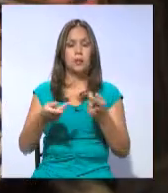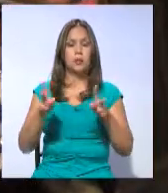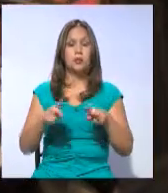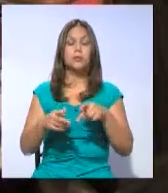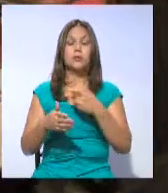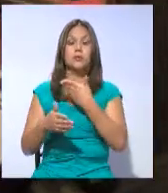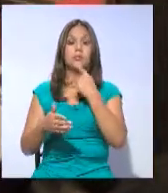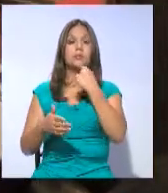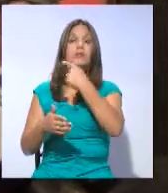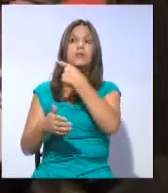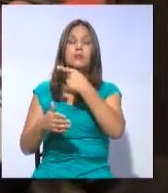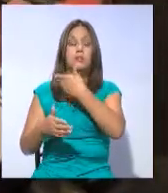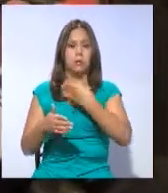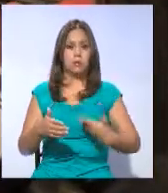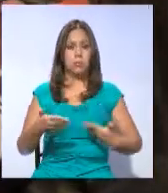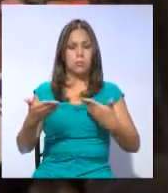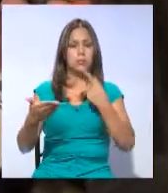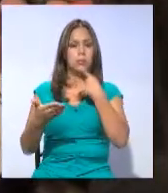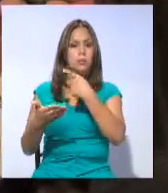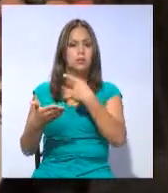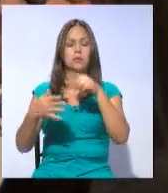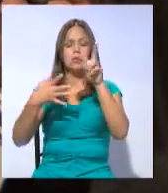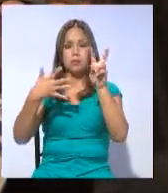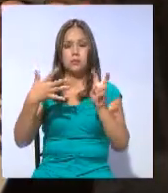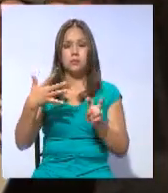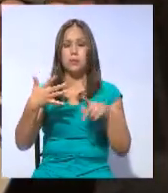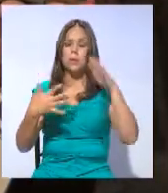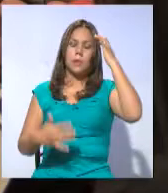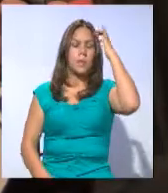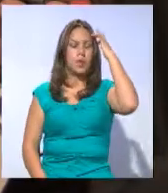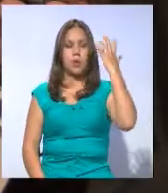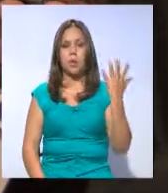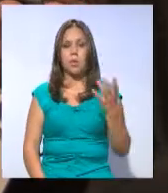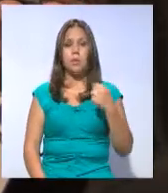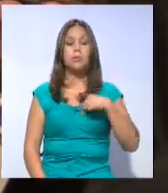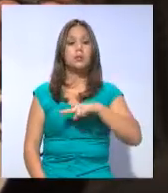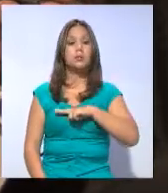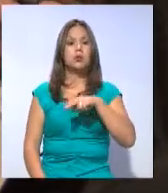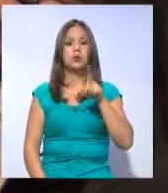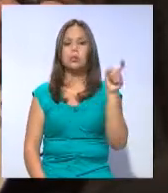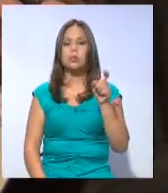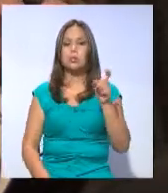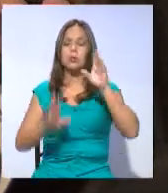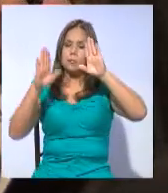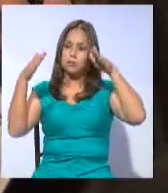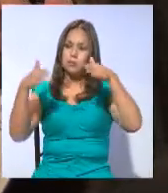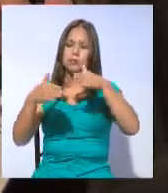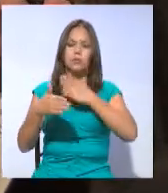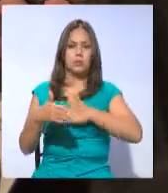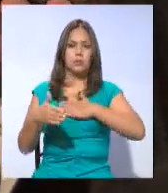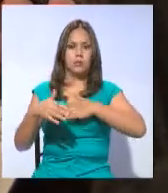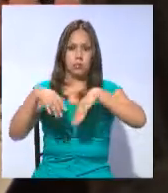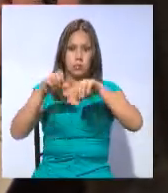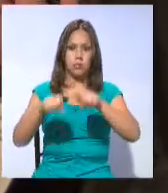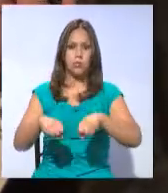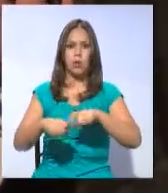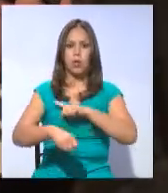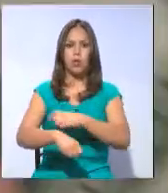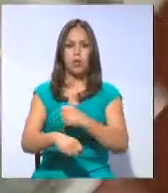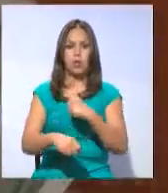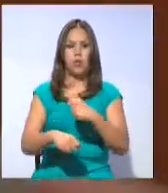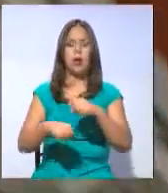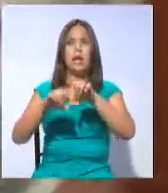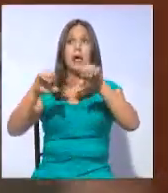presidente de otras formas de contratación, esos son de los temas que nos preocupan, sin embargo también nos parece que hay cosas muy interesantes con respecto a un fuerte apoyo a la